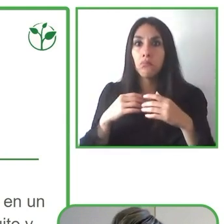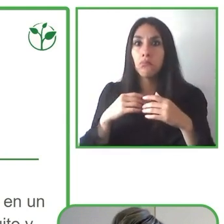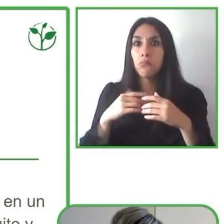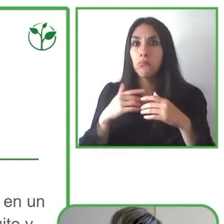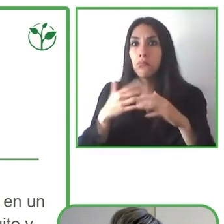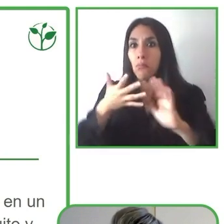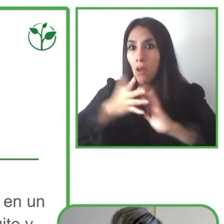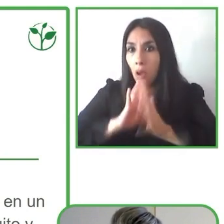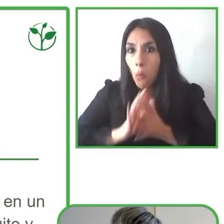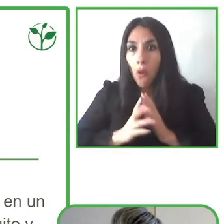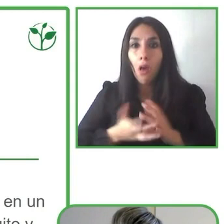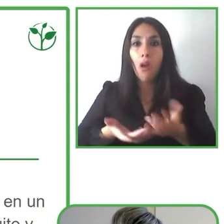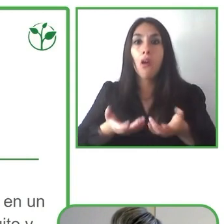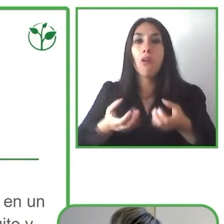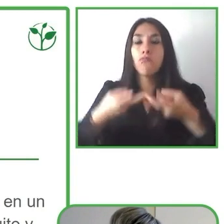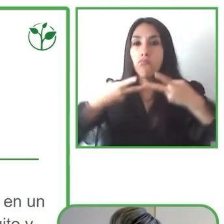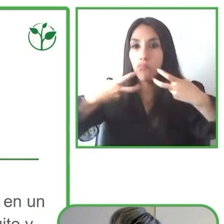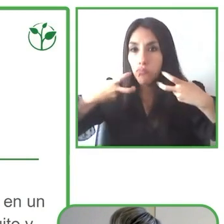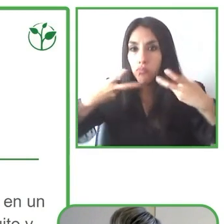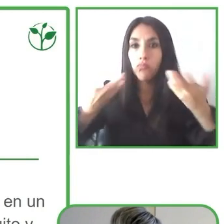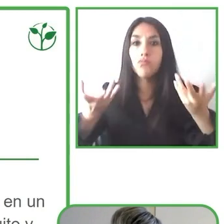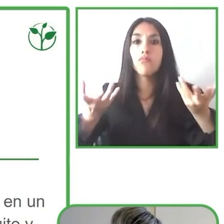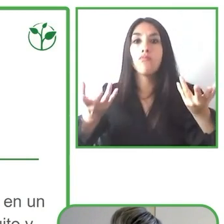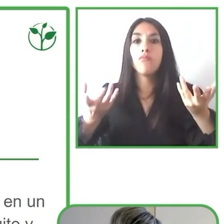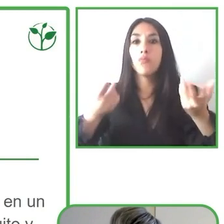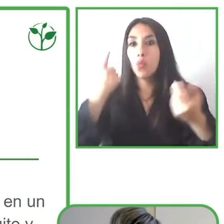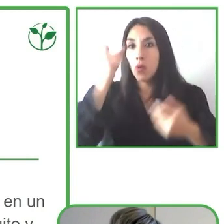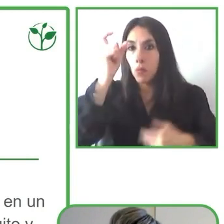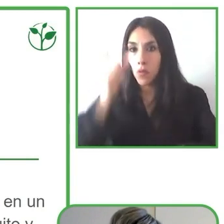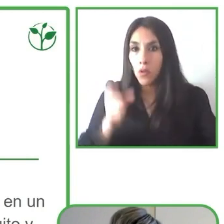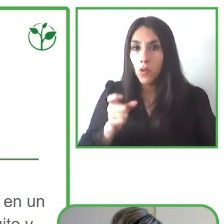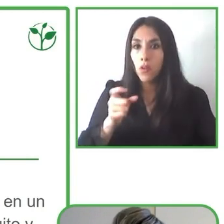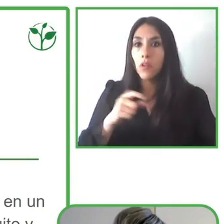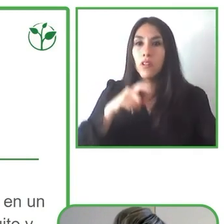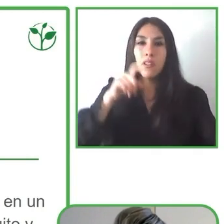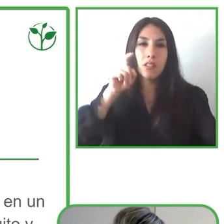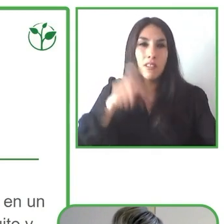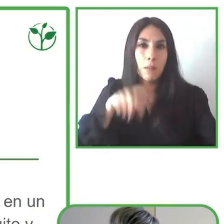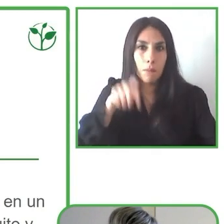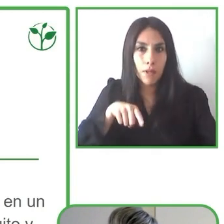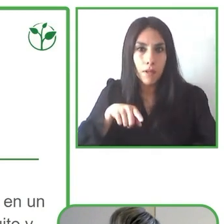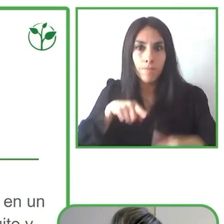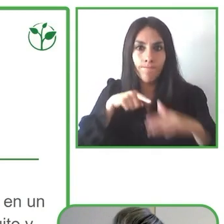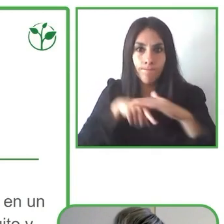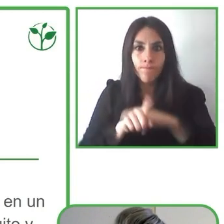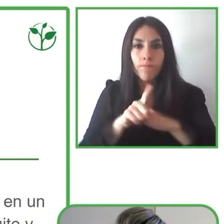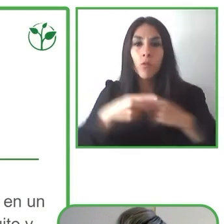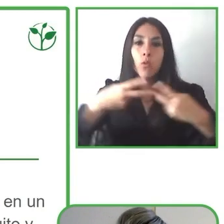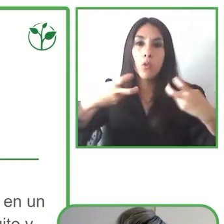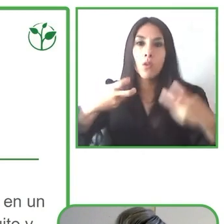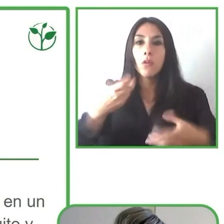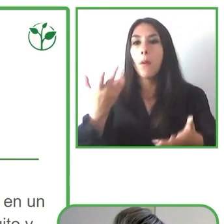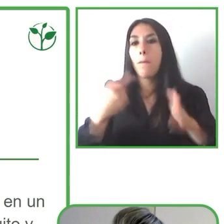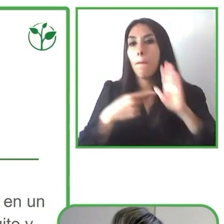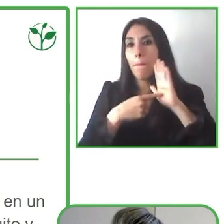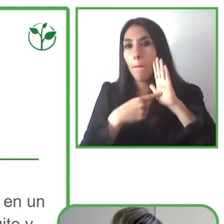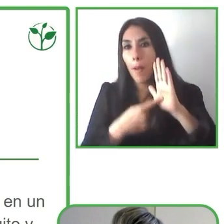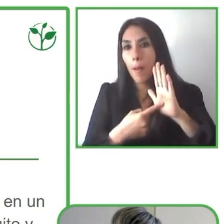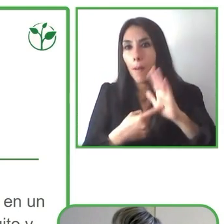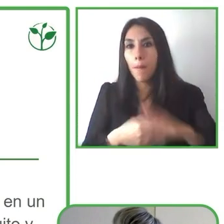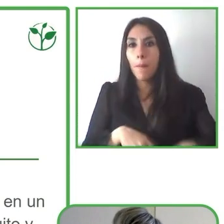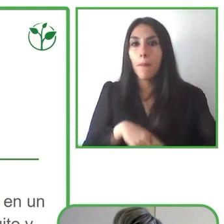necesitan esa accesibilidad para participar de la vida cultural. En Benká,